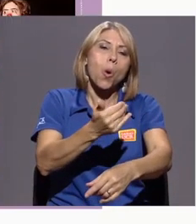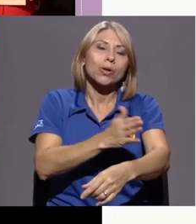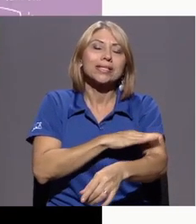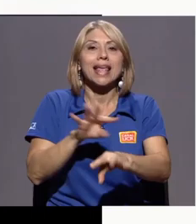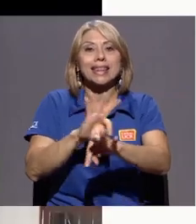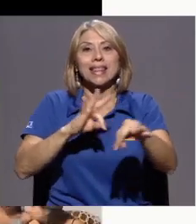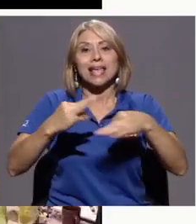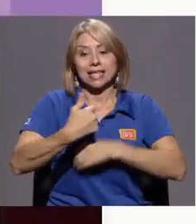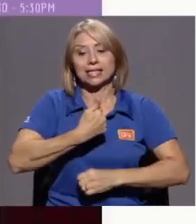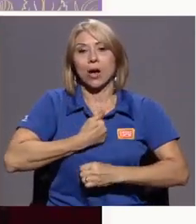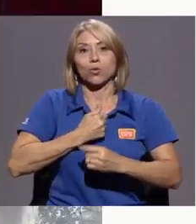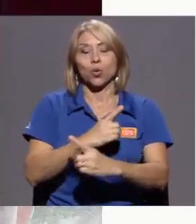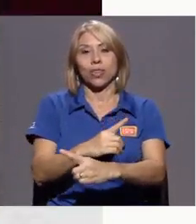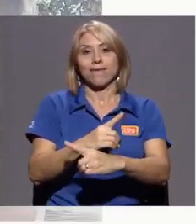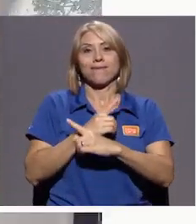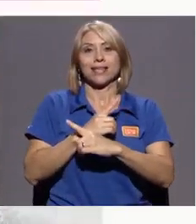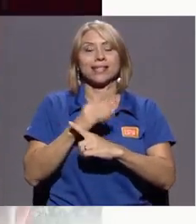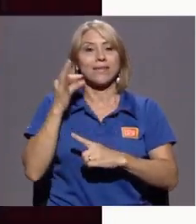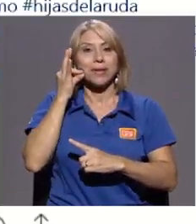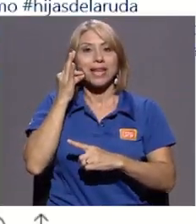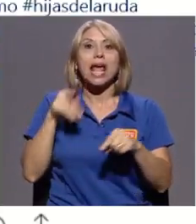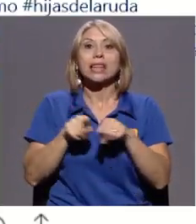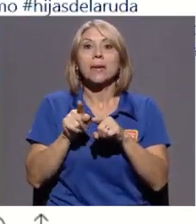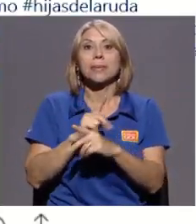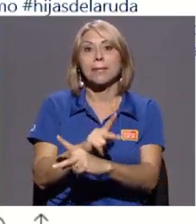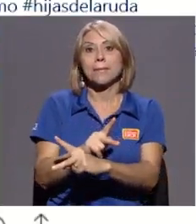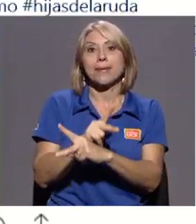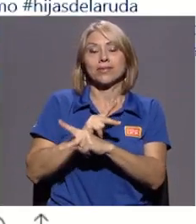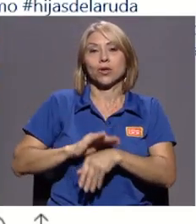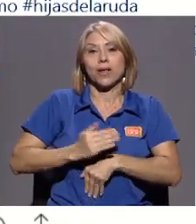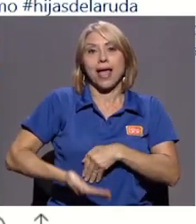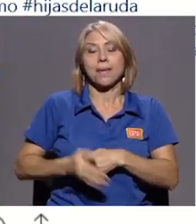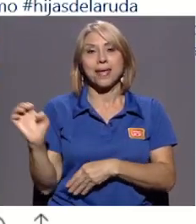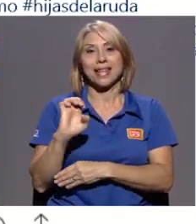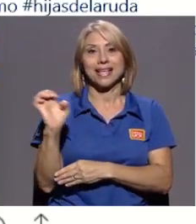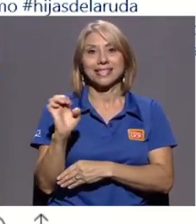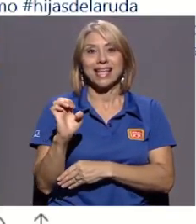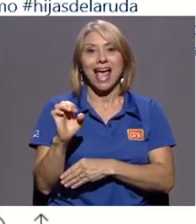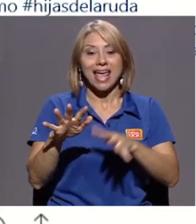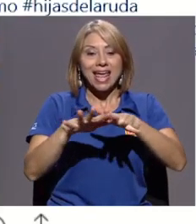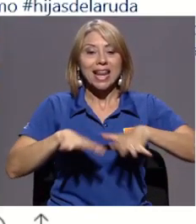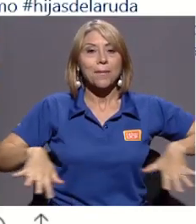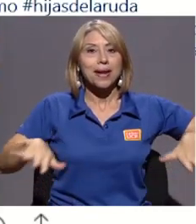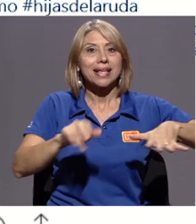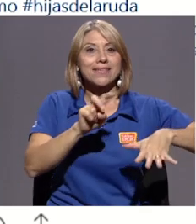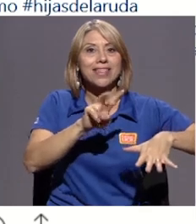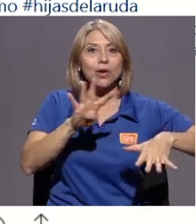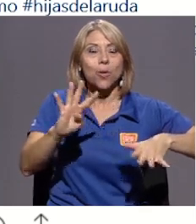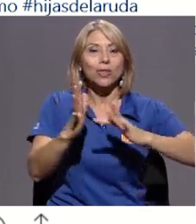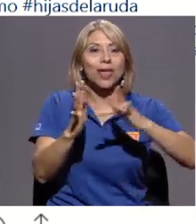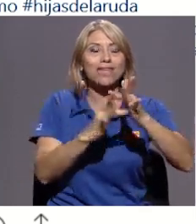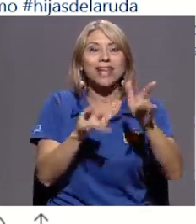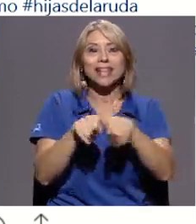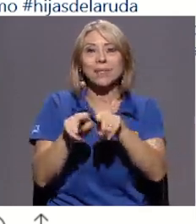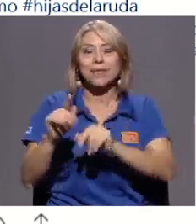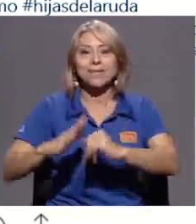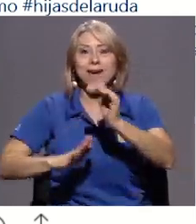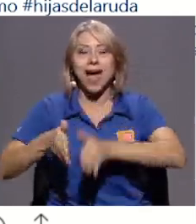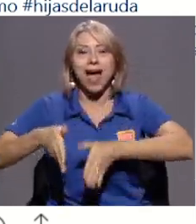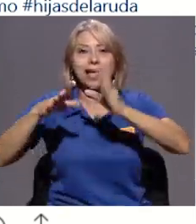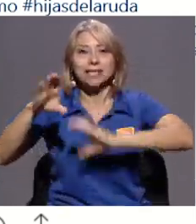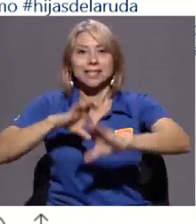talleres de autodefensa femenina y anticonceptivos de emergencia, en la Plaza 24 de Abril y la Facultad de Ciencias Sociales.